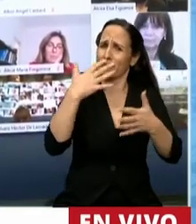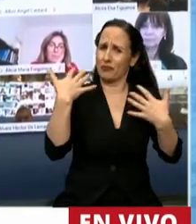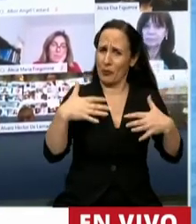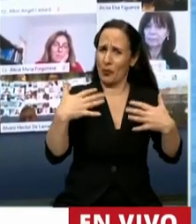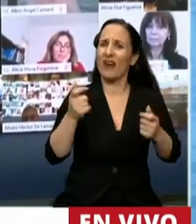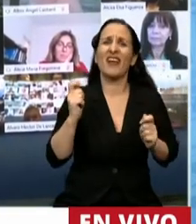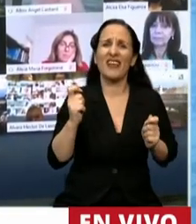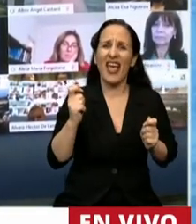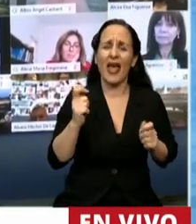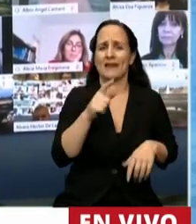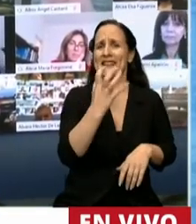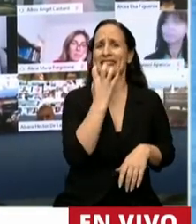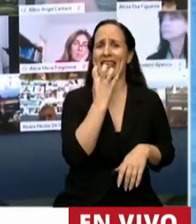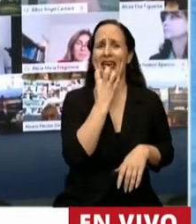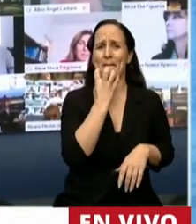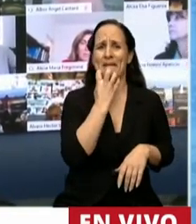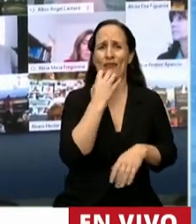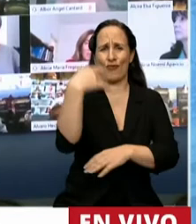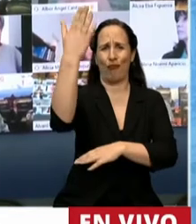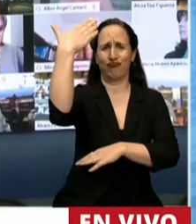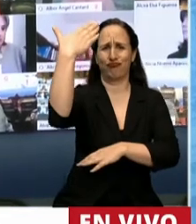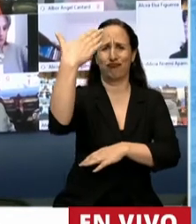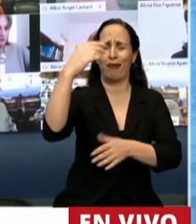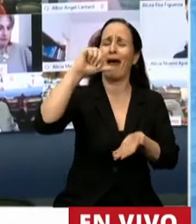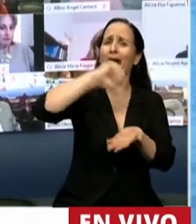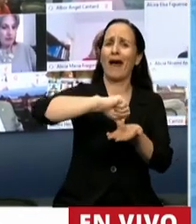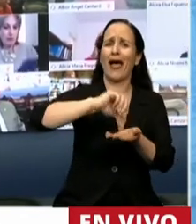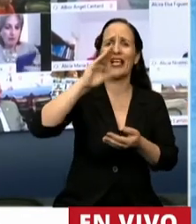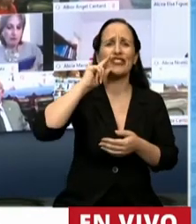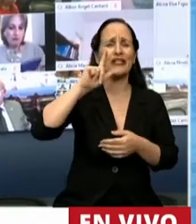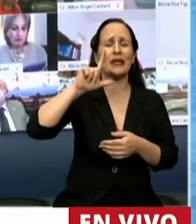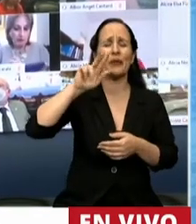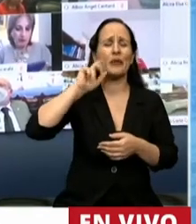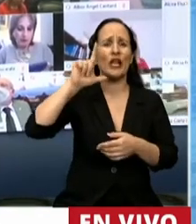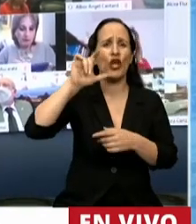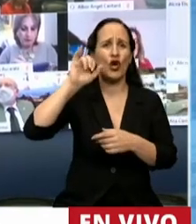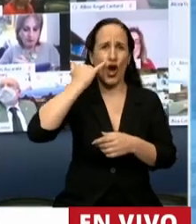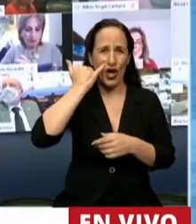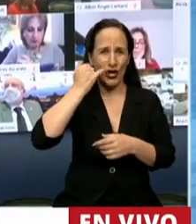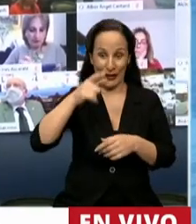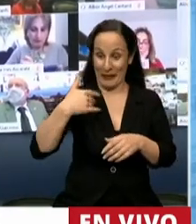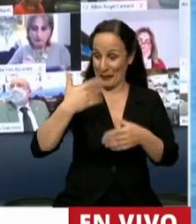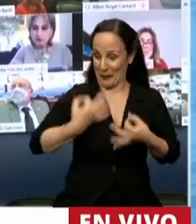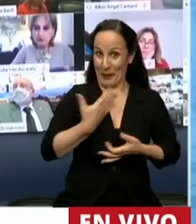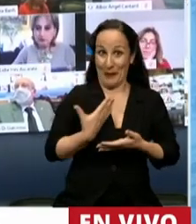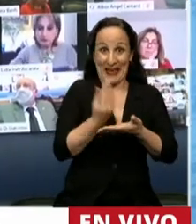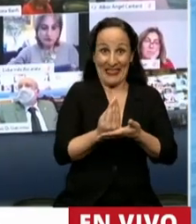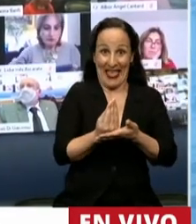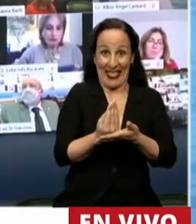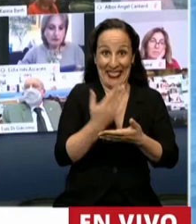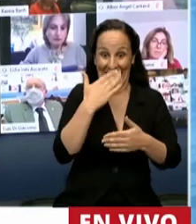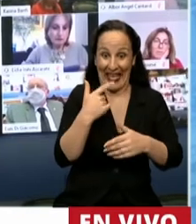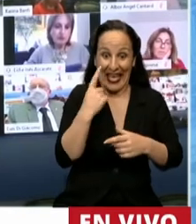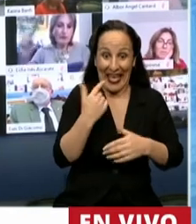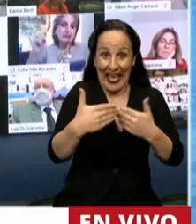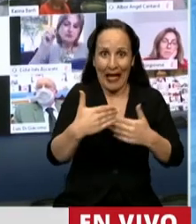Domingo Fautino Sarmiento en la ciudad de Chivilcoy pocos días antes de asumir la presidencia. Usted